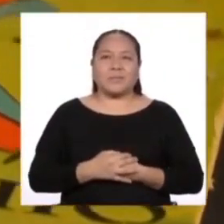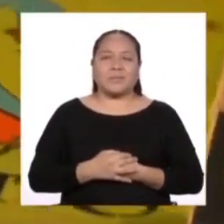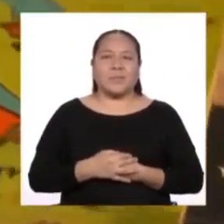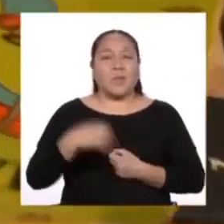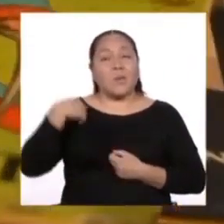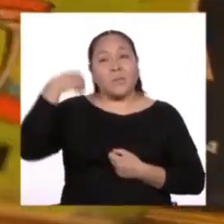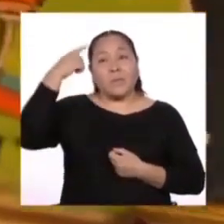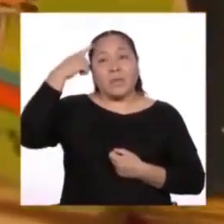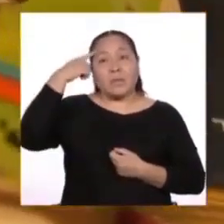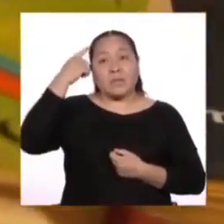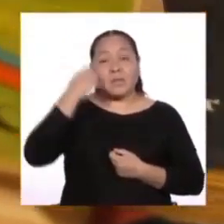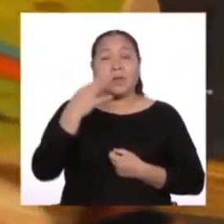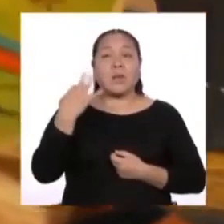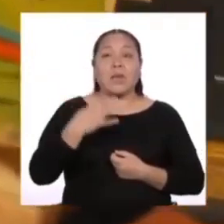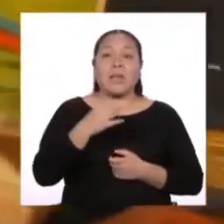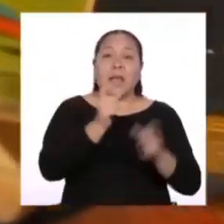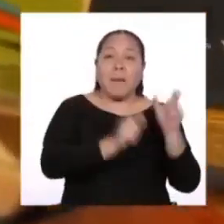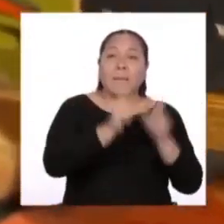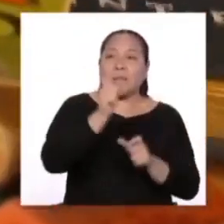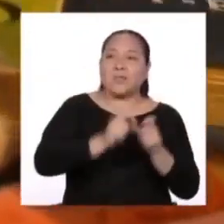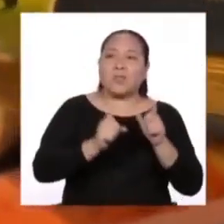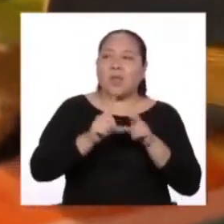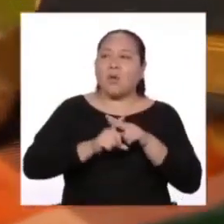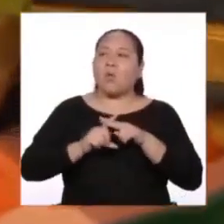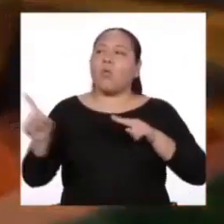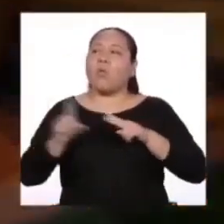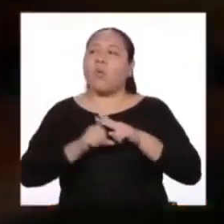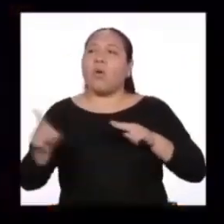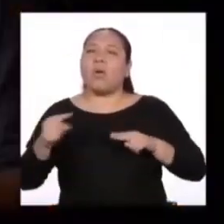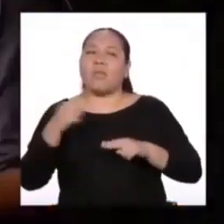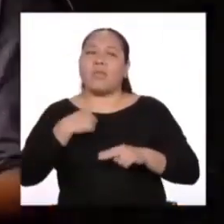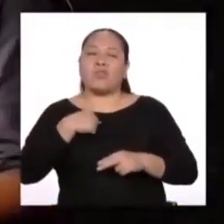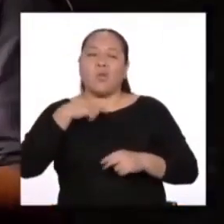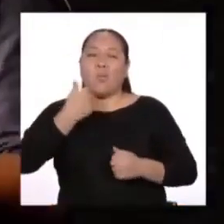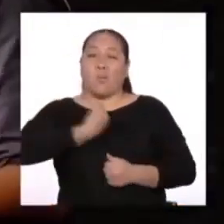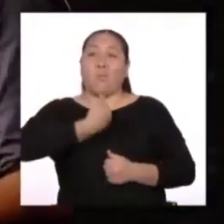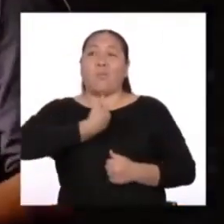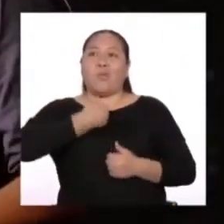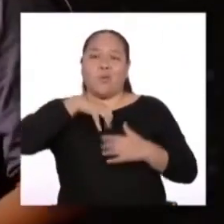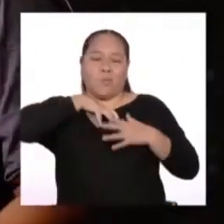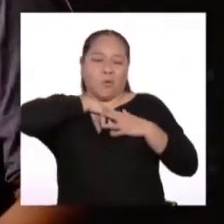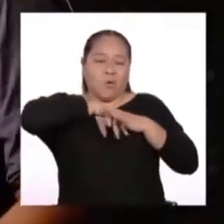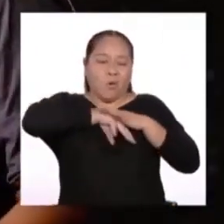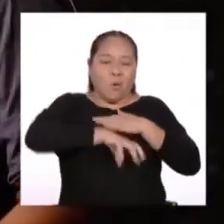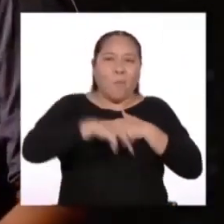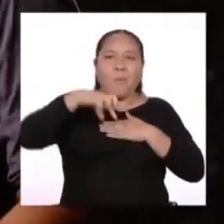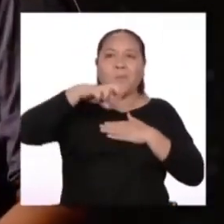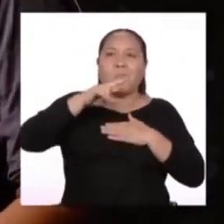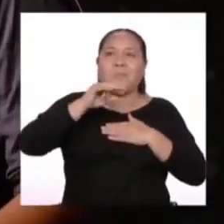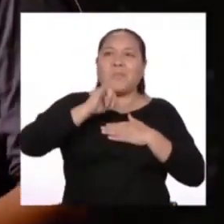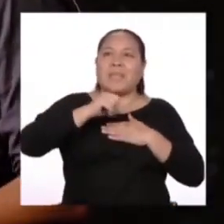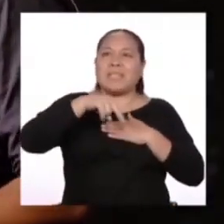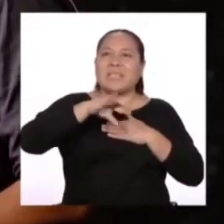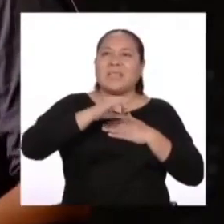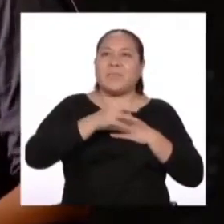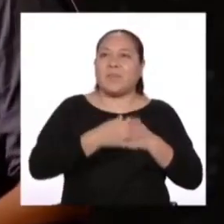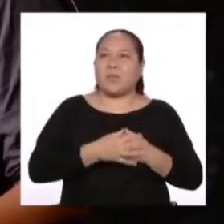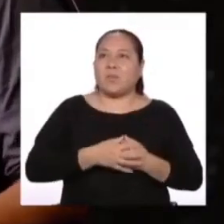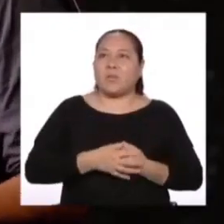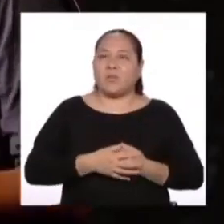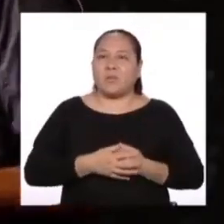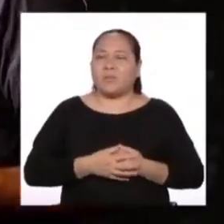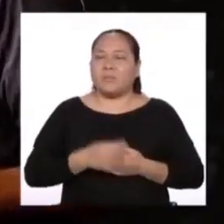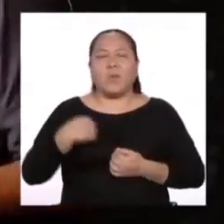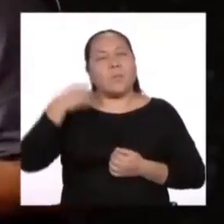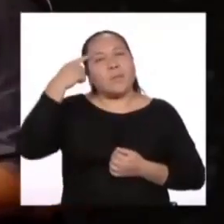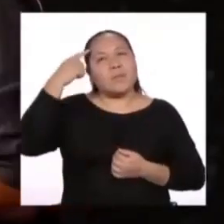Creo que en general la gente siempre trata de huir de su principito, del principito que tiene dentro. O sea, es algo